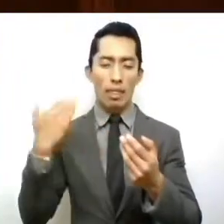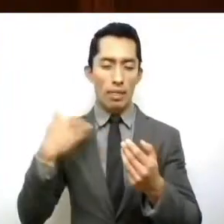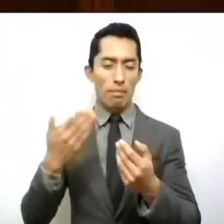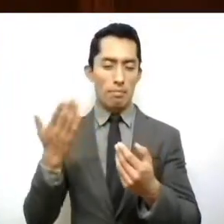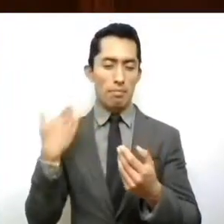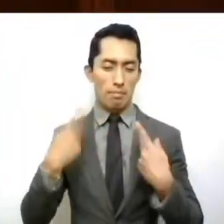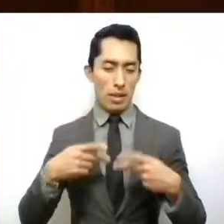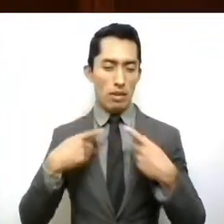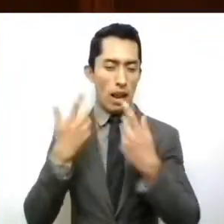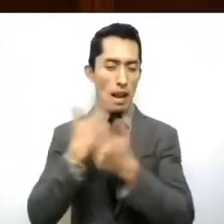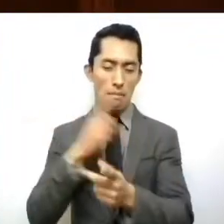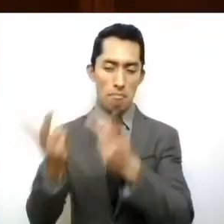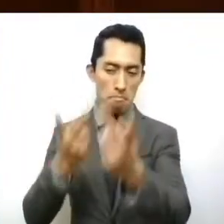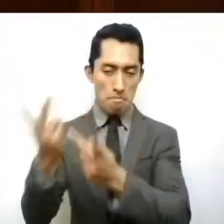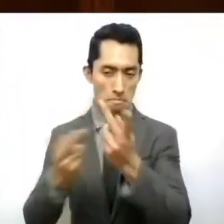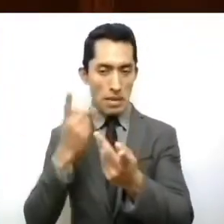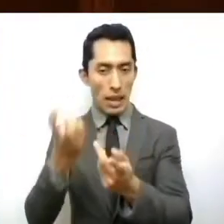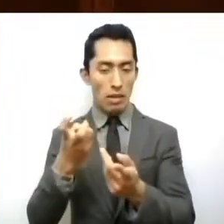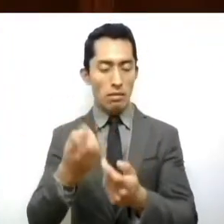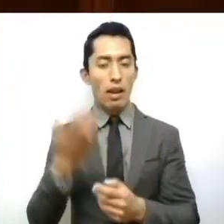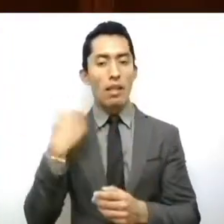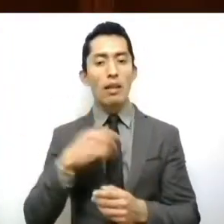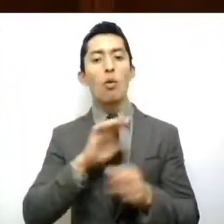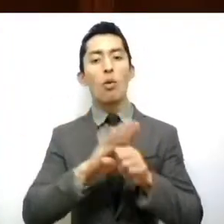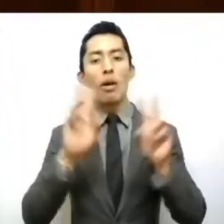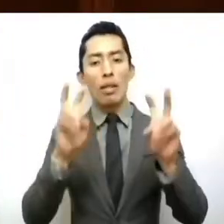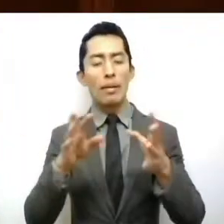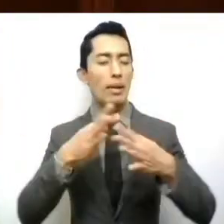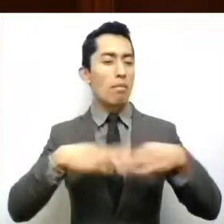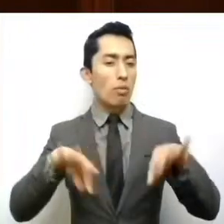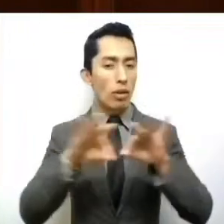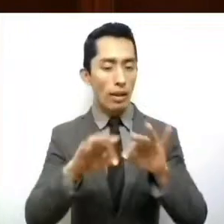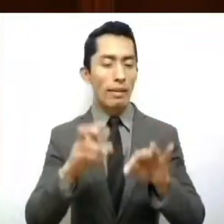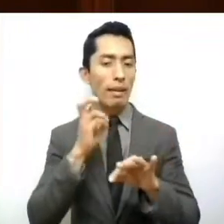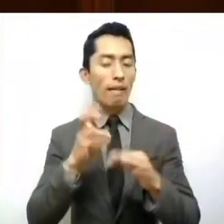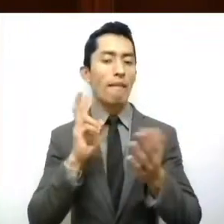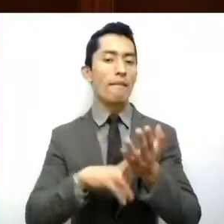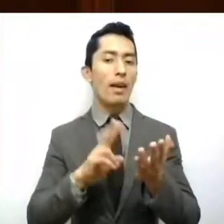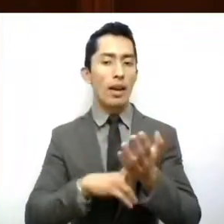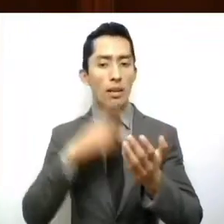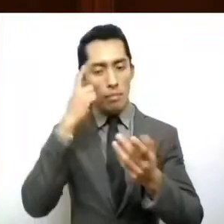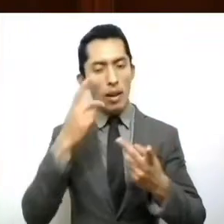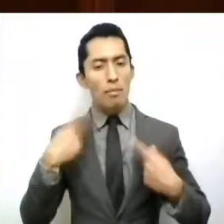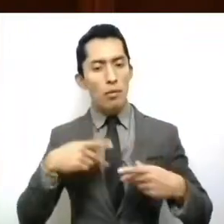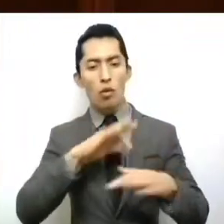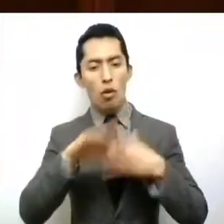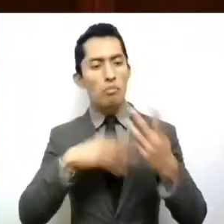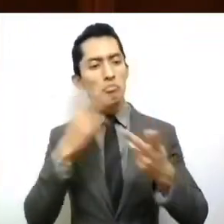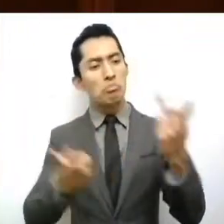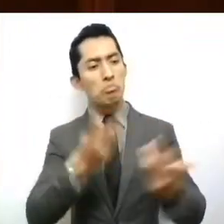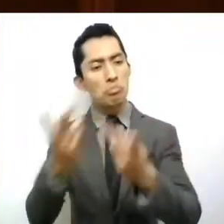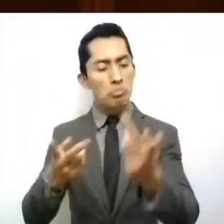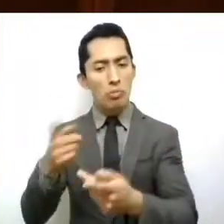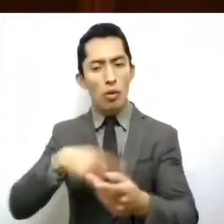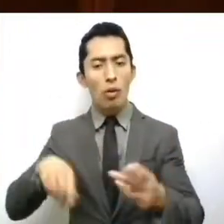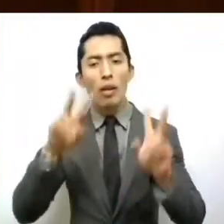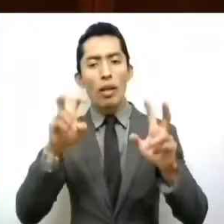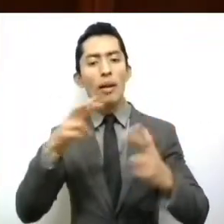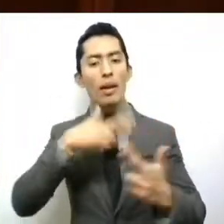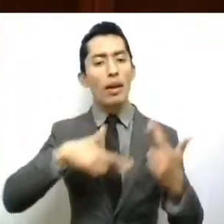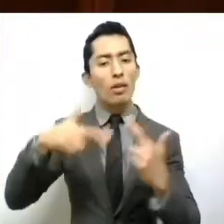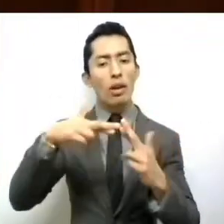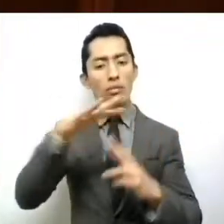Se incorporó el aspecto regional de los temas de trascendencia sujetos a consulta popular. En el caso de los temas regionales,